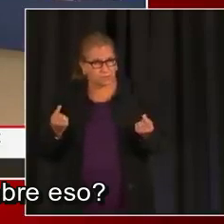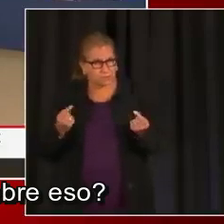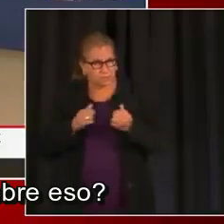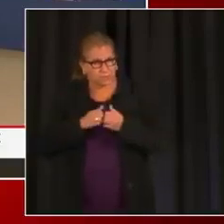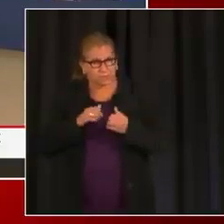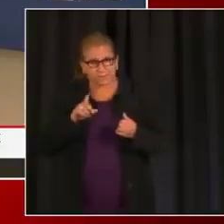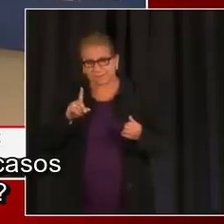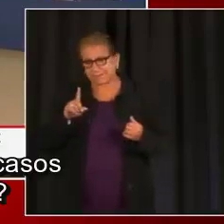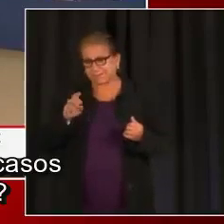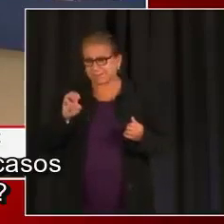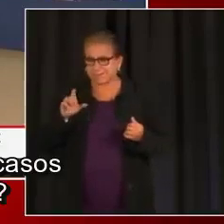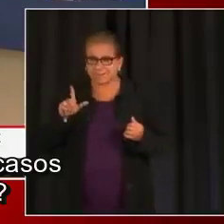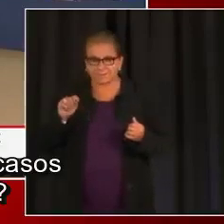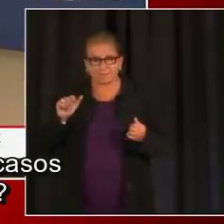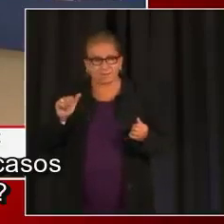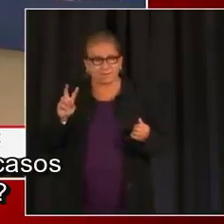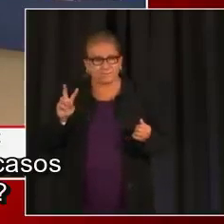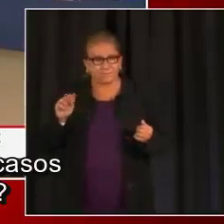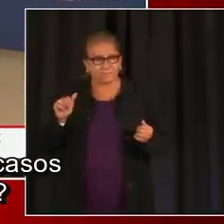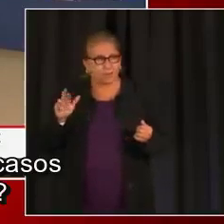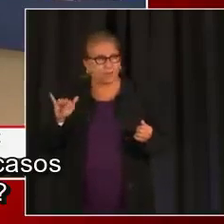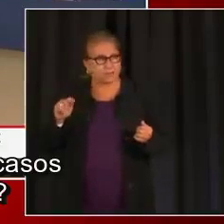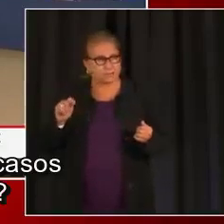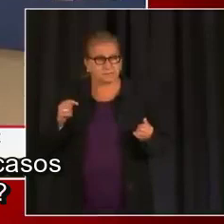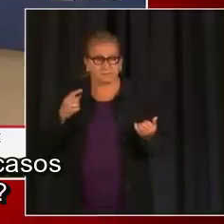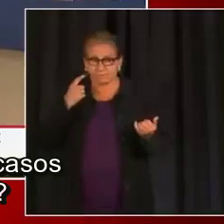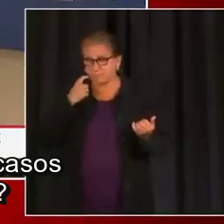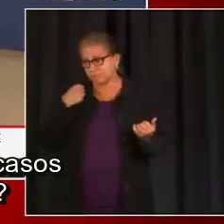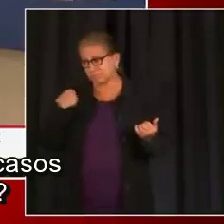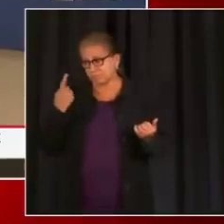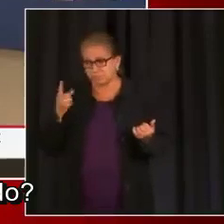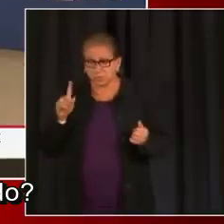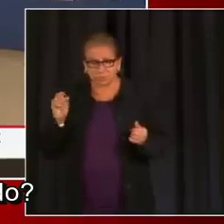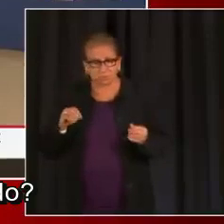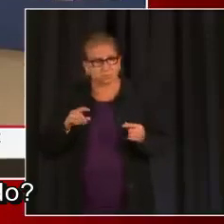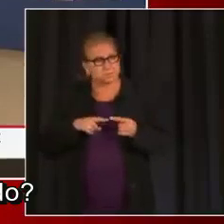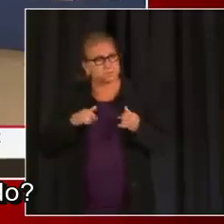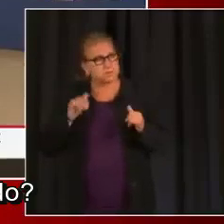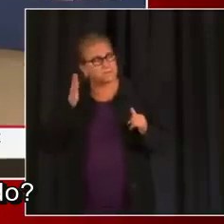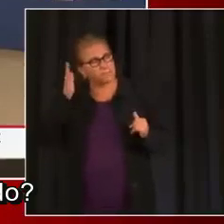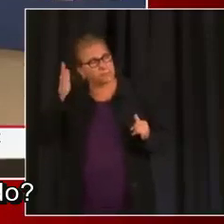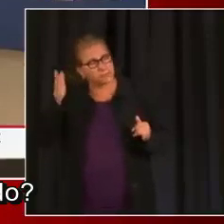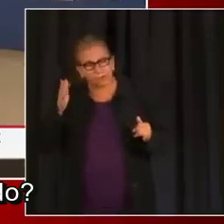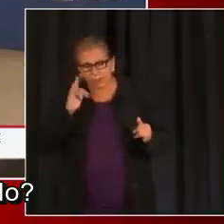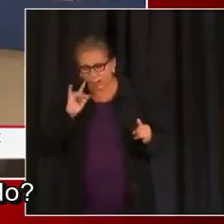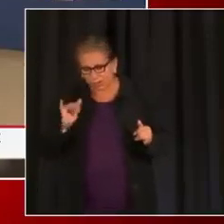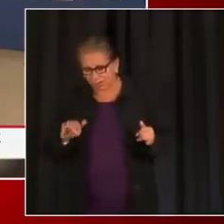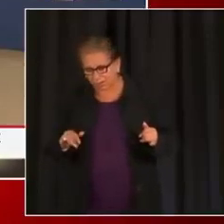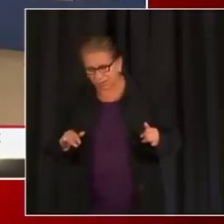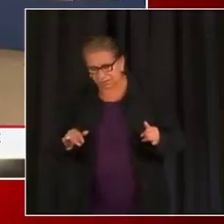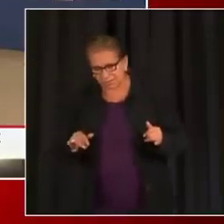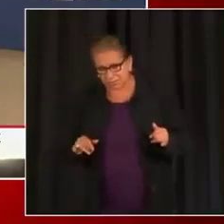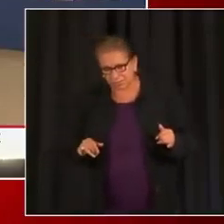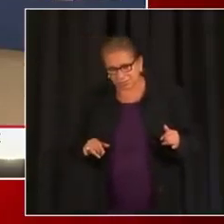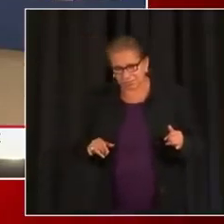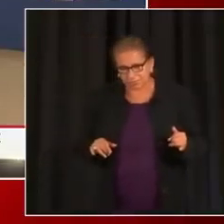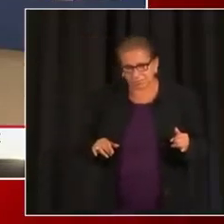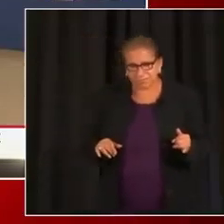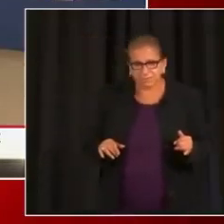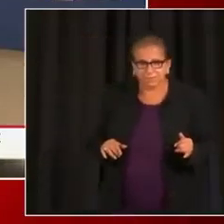porcentaje está representando la variante del Delta de los nuevos casos? ¿Y cuántos se han secuenciado? Por supuesto.